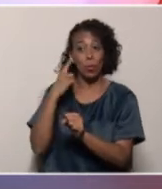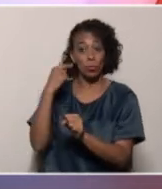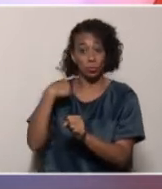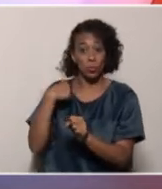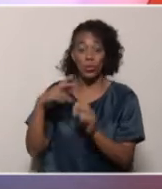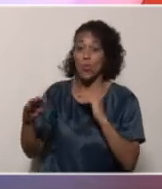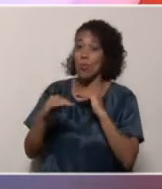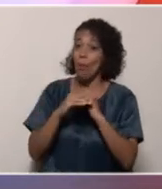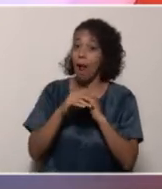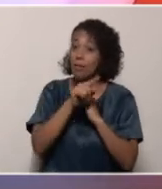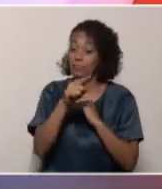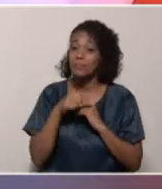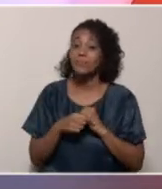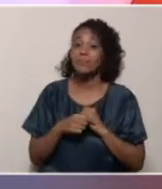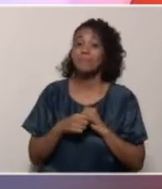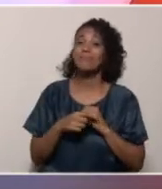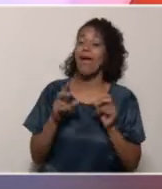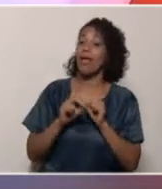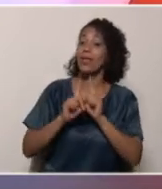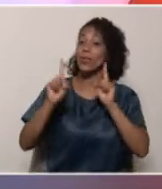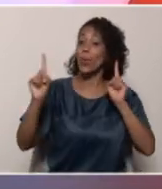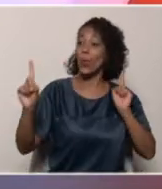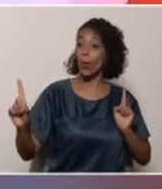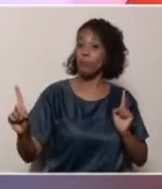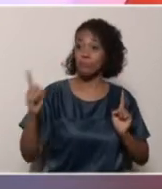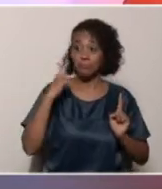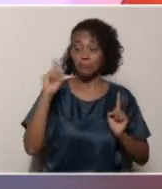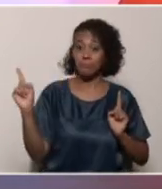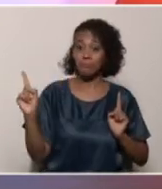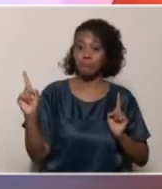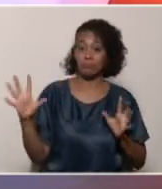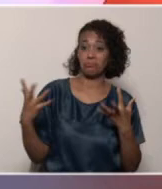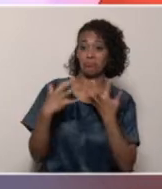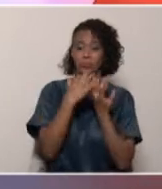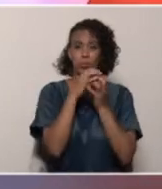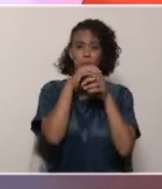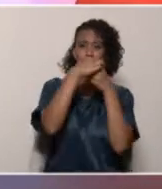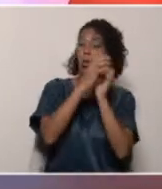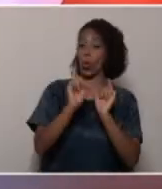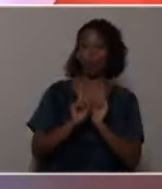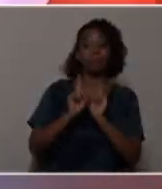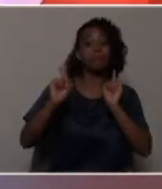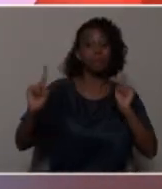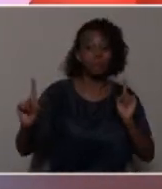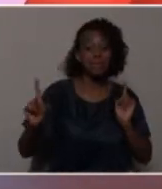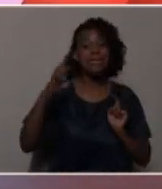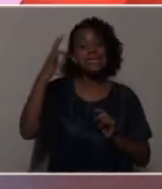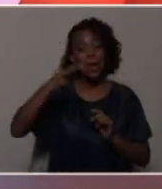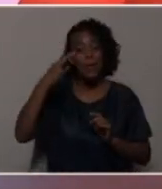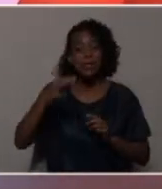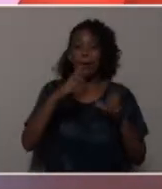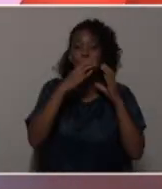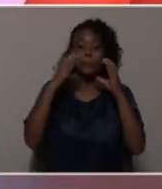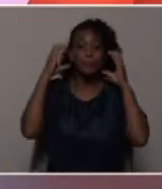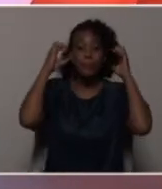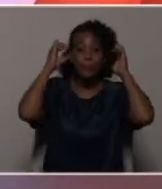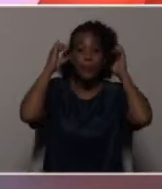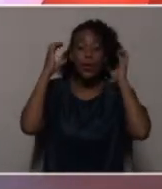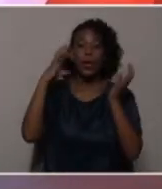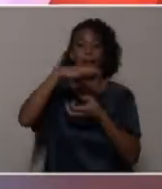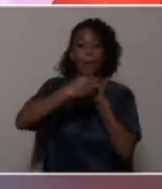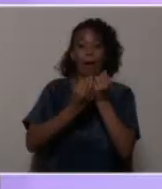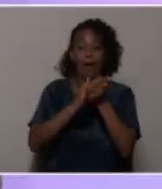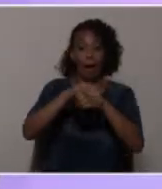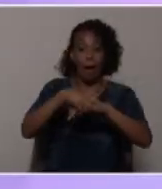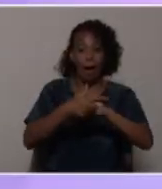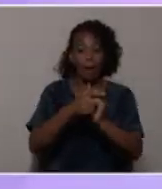nosotros, pero eso sí, manteniendo el distanciamiento social usando correctamente el tapabocas y lavándose las manos a menudo.